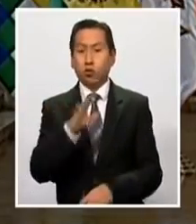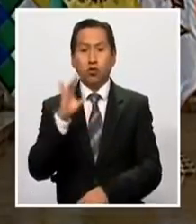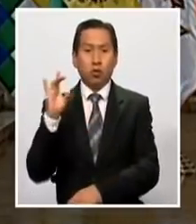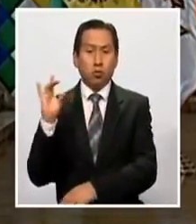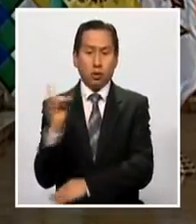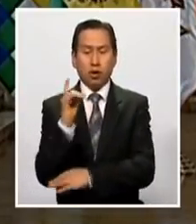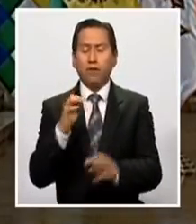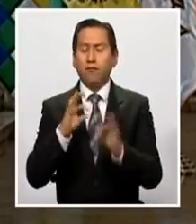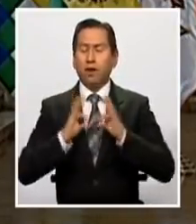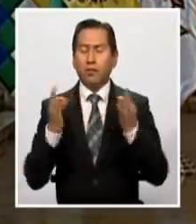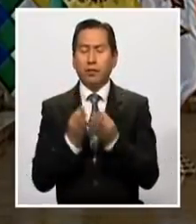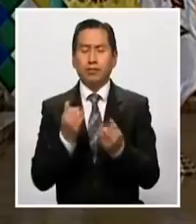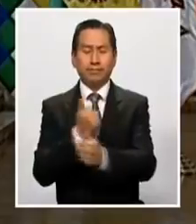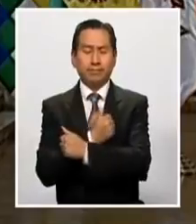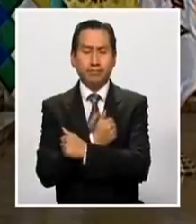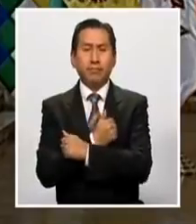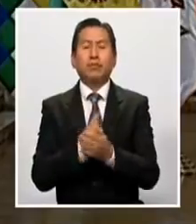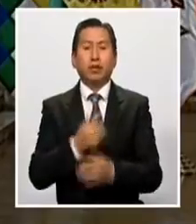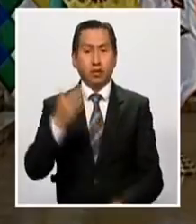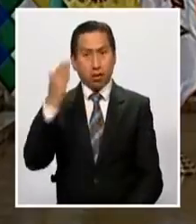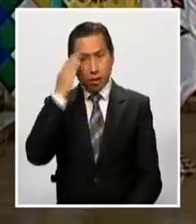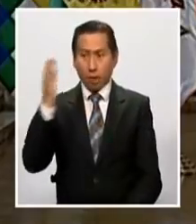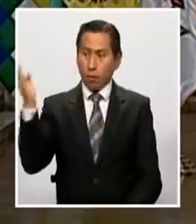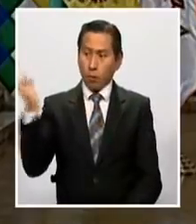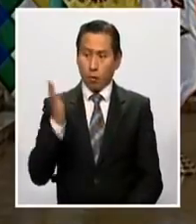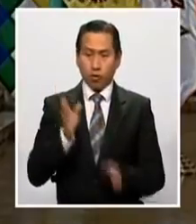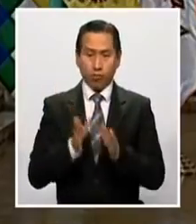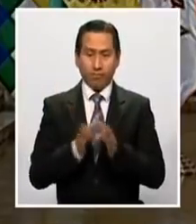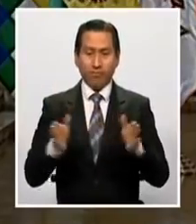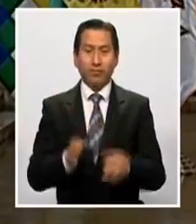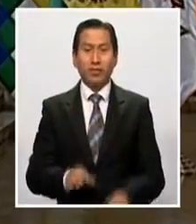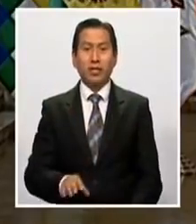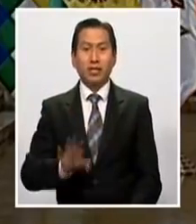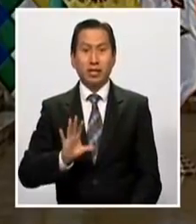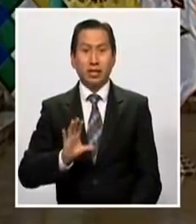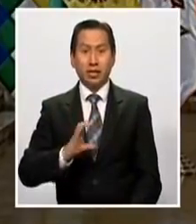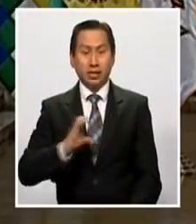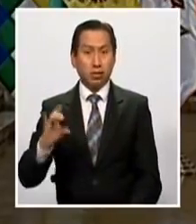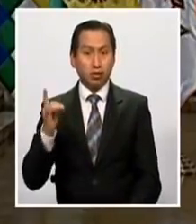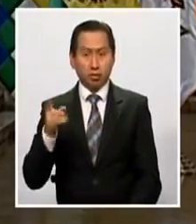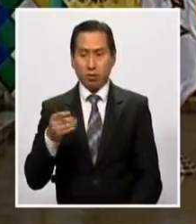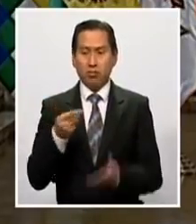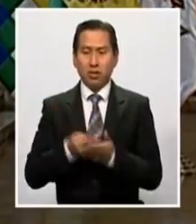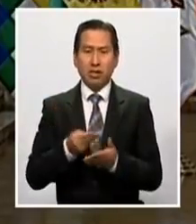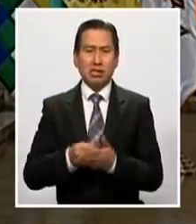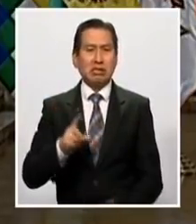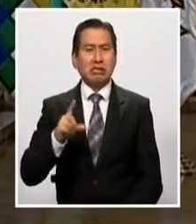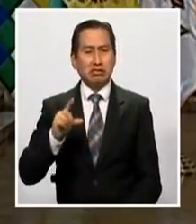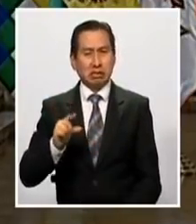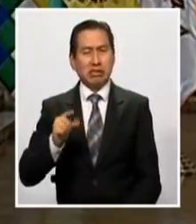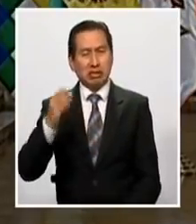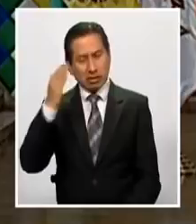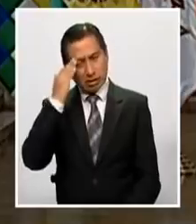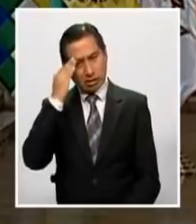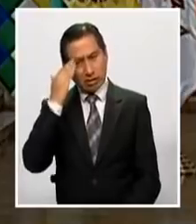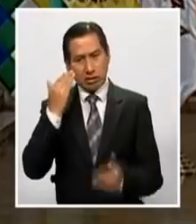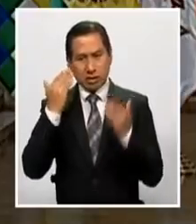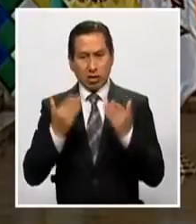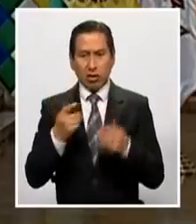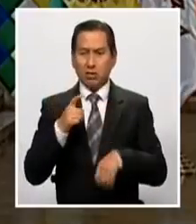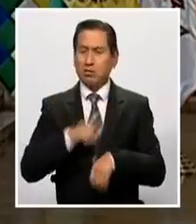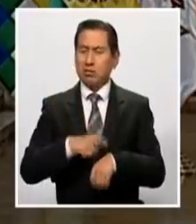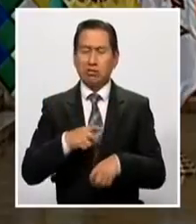Bolivia, sé que un bono universal de 500 bolivianos no es mucho dinero para semejante